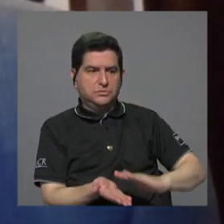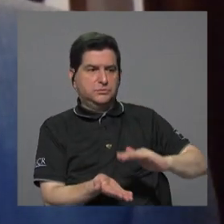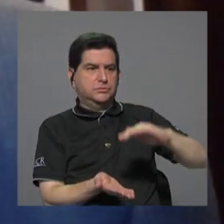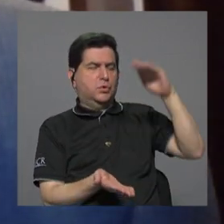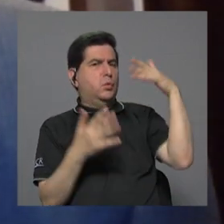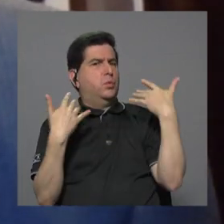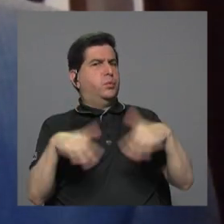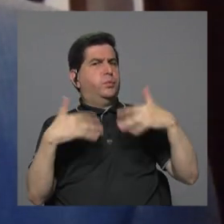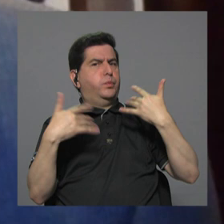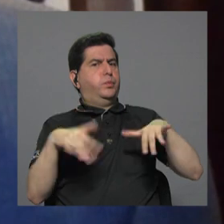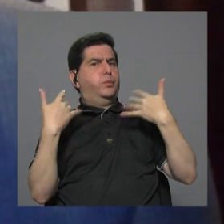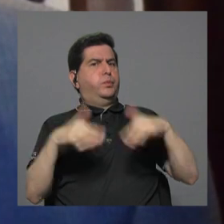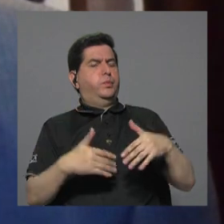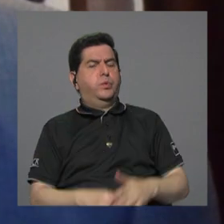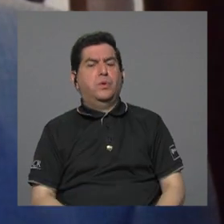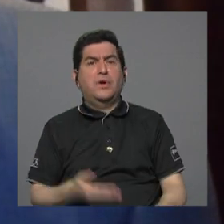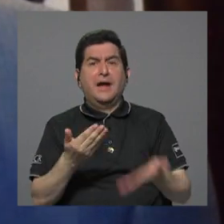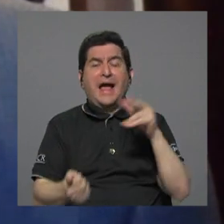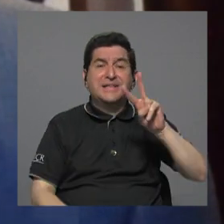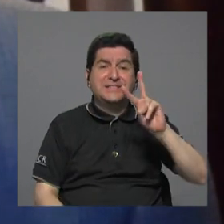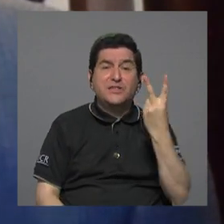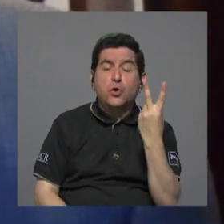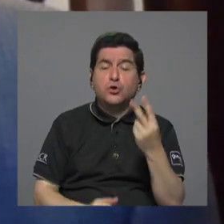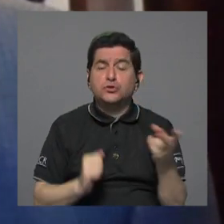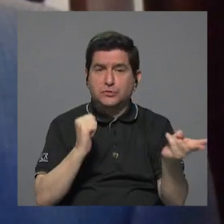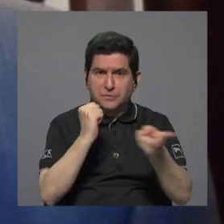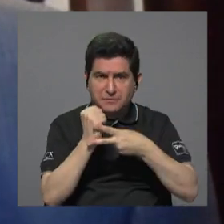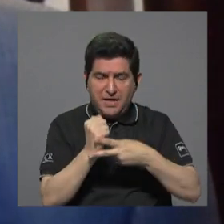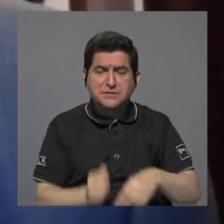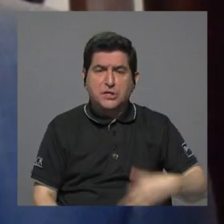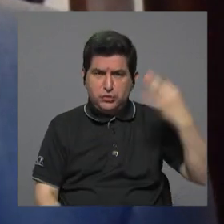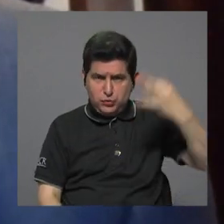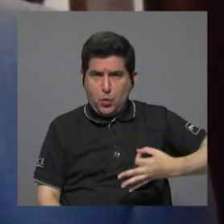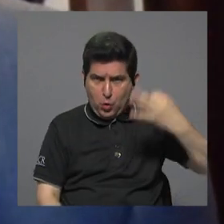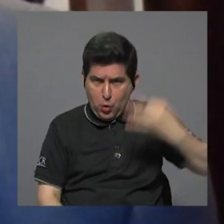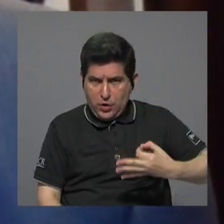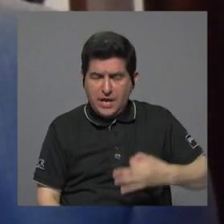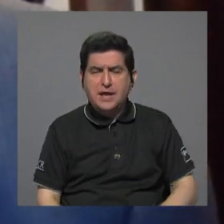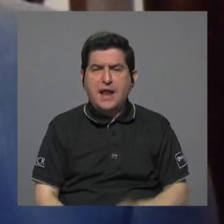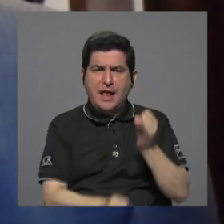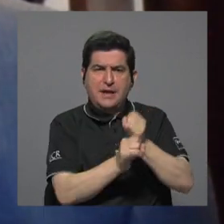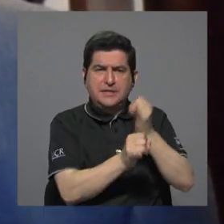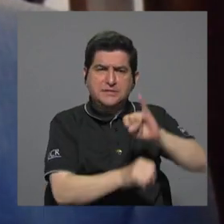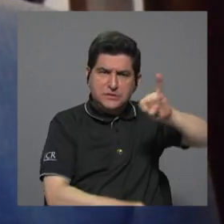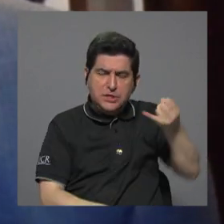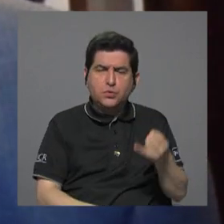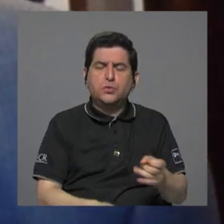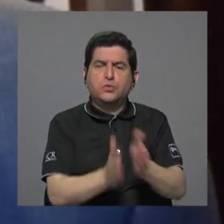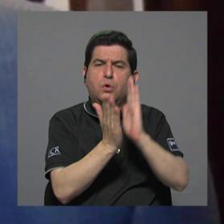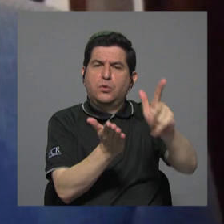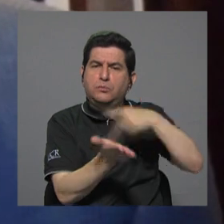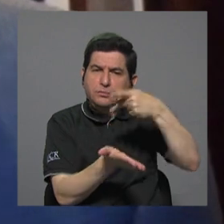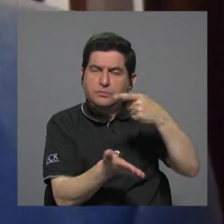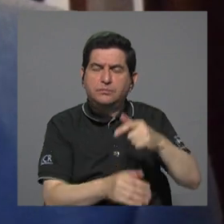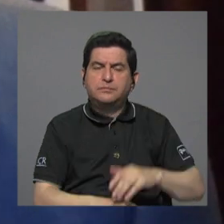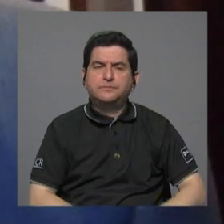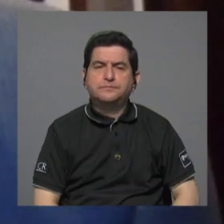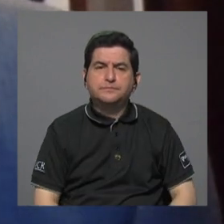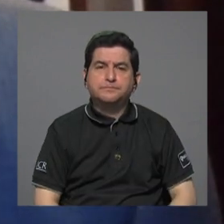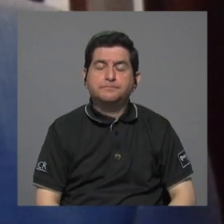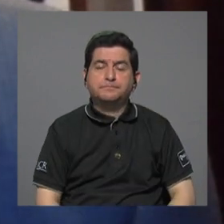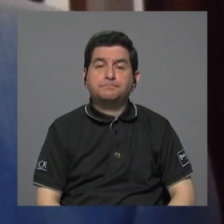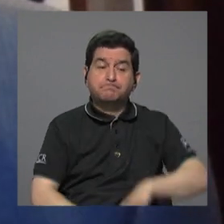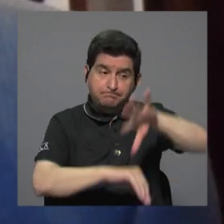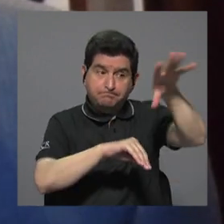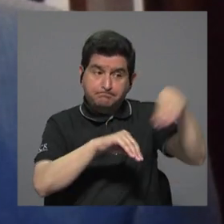ostensiblemente a poco más del doble de lo que originalmente UpDeva cobraba y, por otra